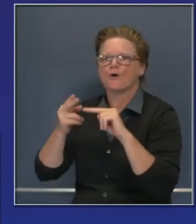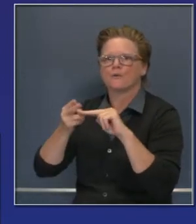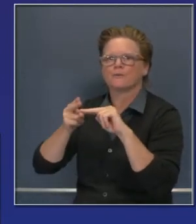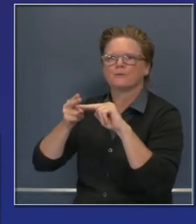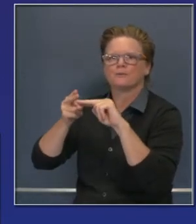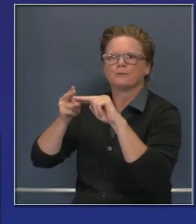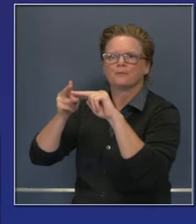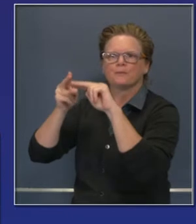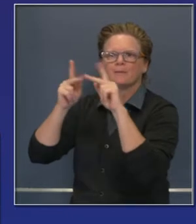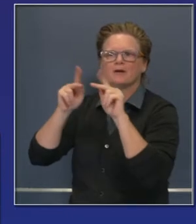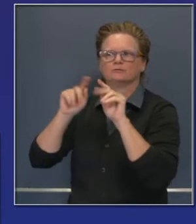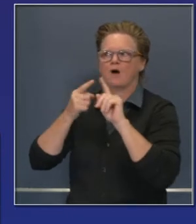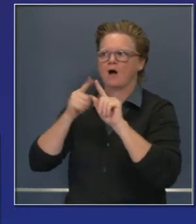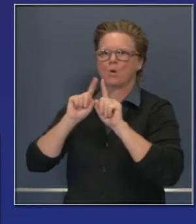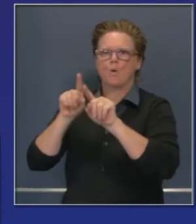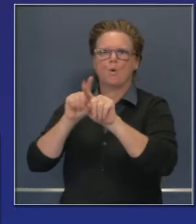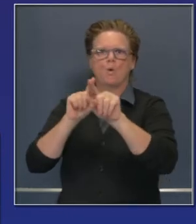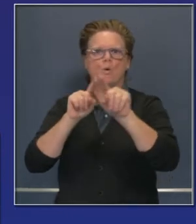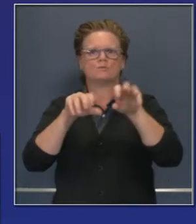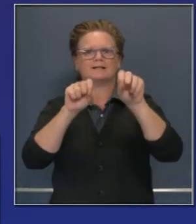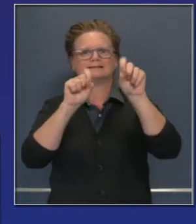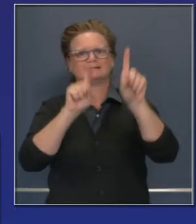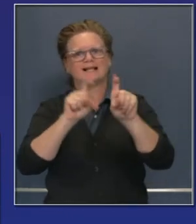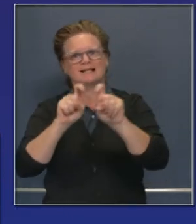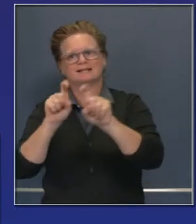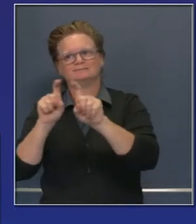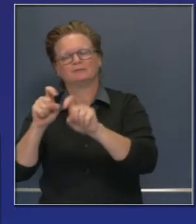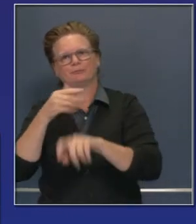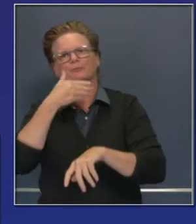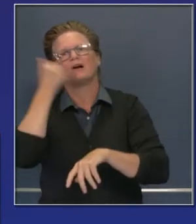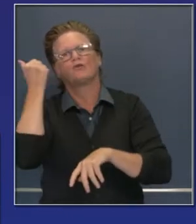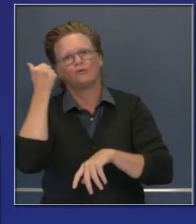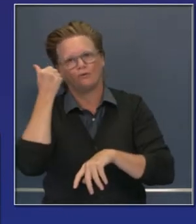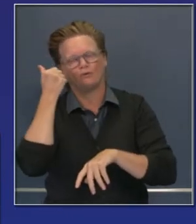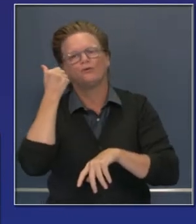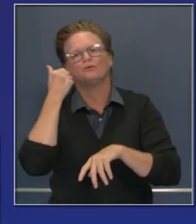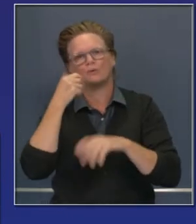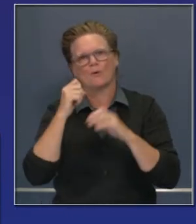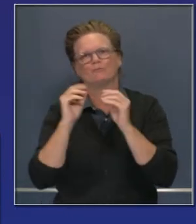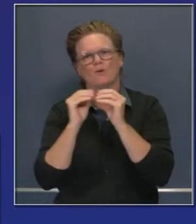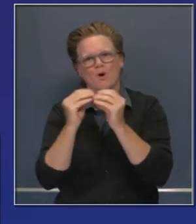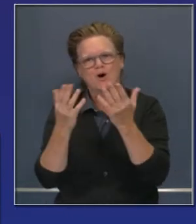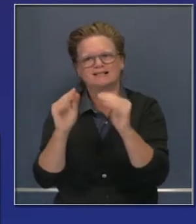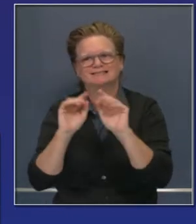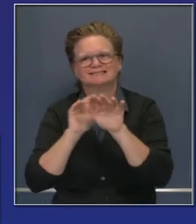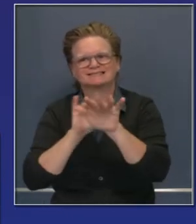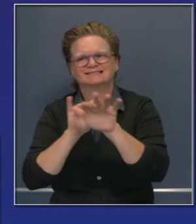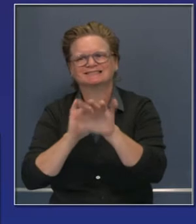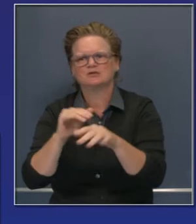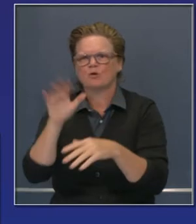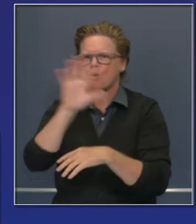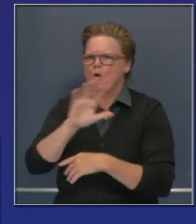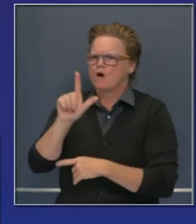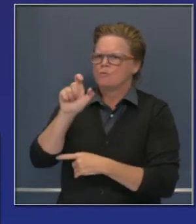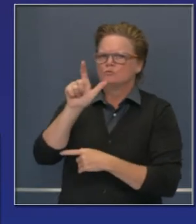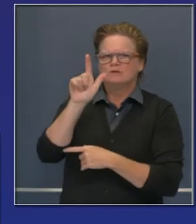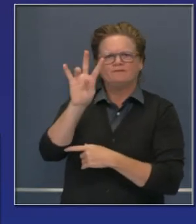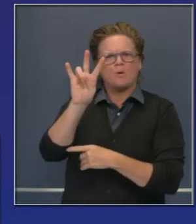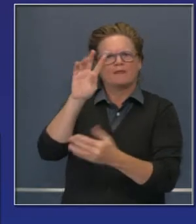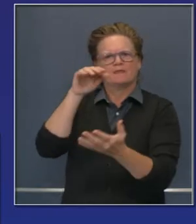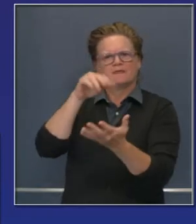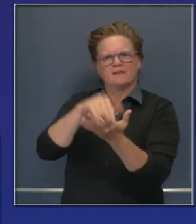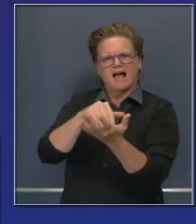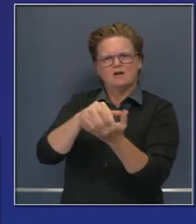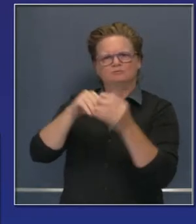la disponibilidad de sitios para pruebas en el estado. Y vemos que esta cifra asciende un poco. Unas 124,000 pruebas